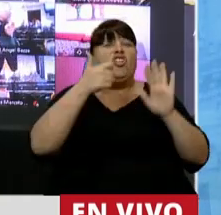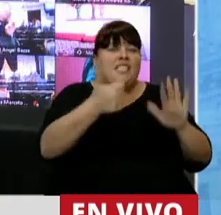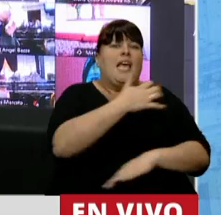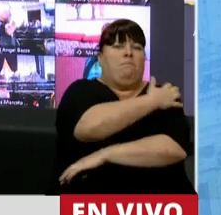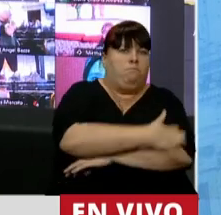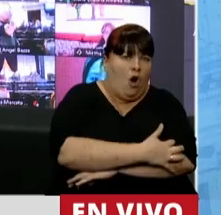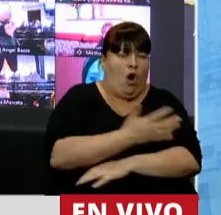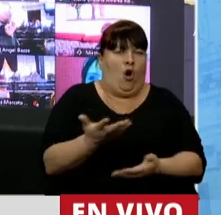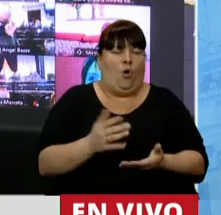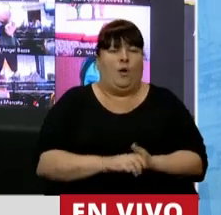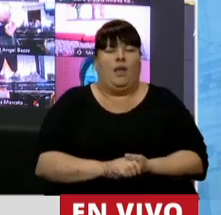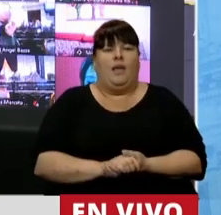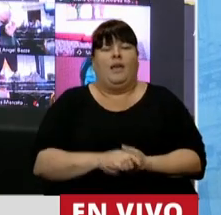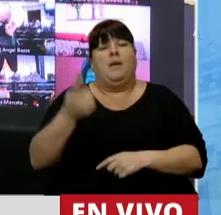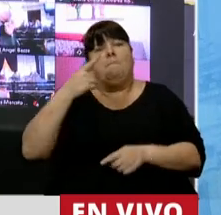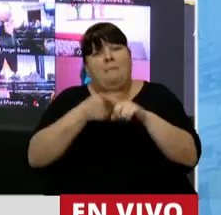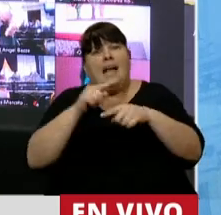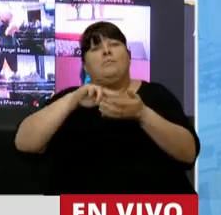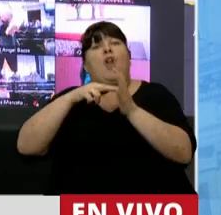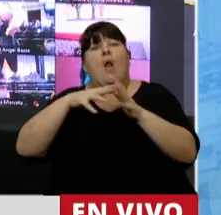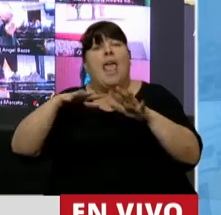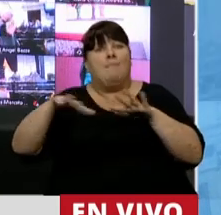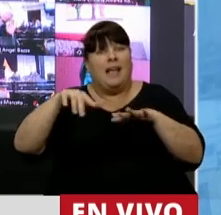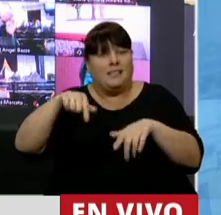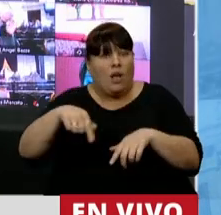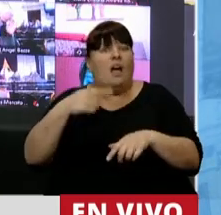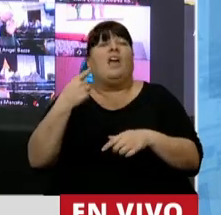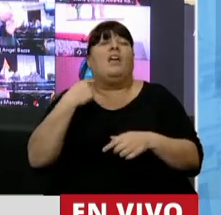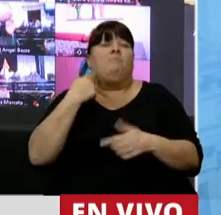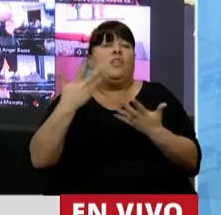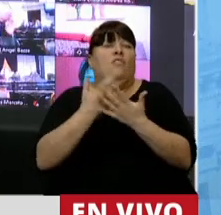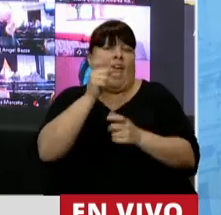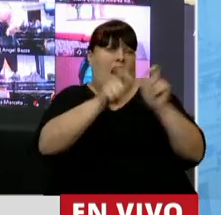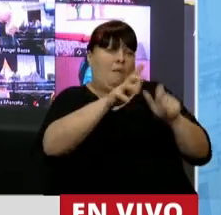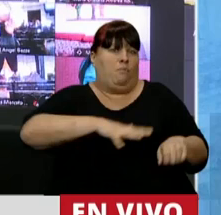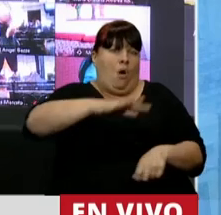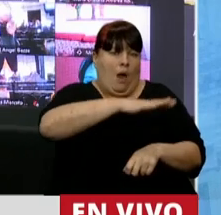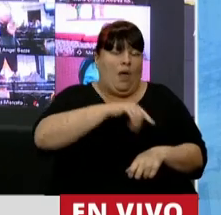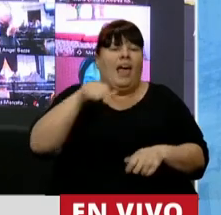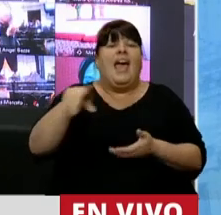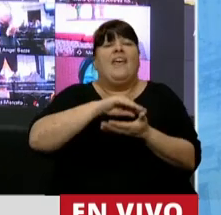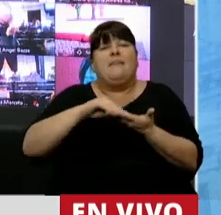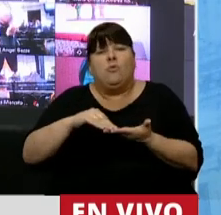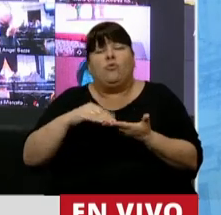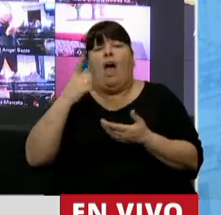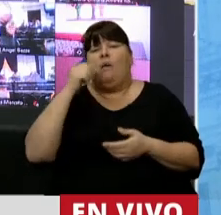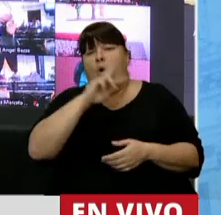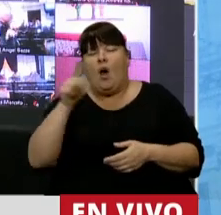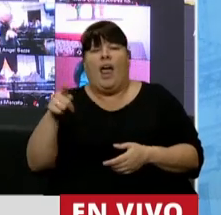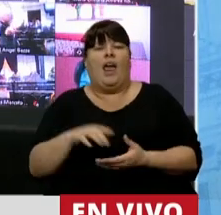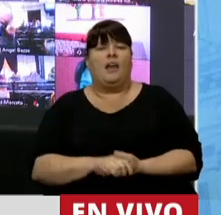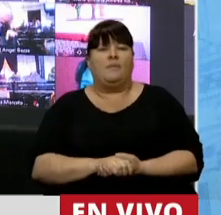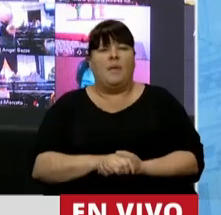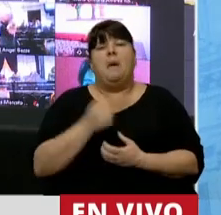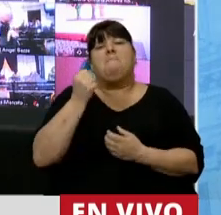pobres. Mientras la crisis la está pagando nuestra gente. Acá hay diputados y diputadas que quizás